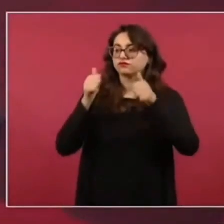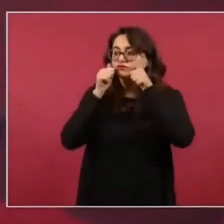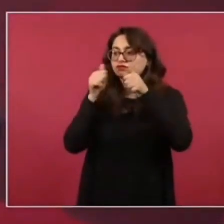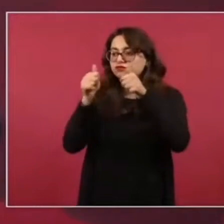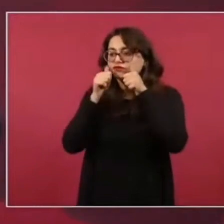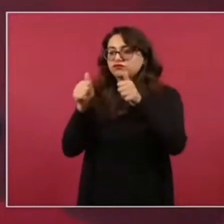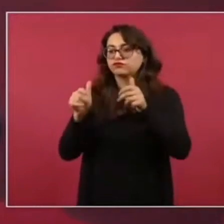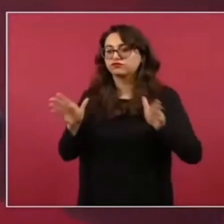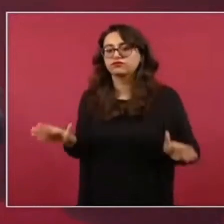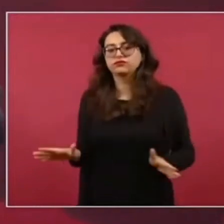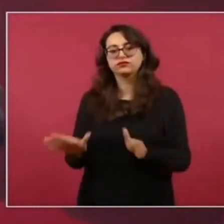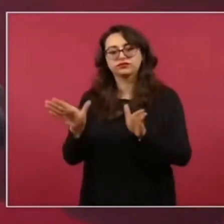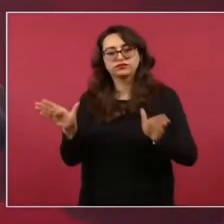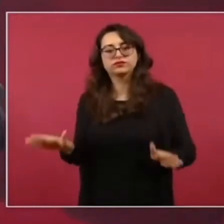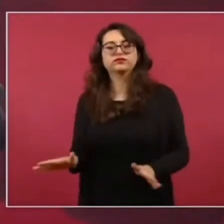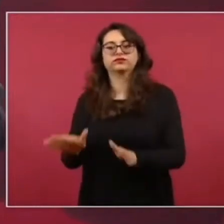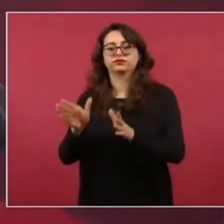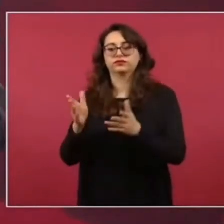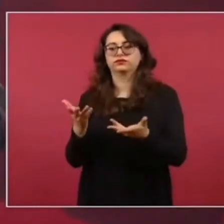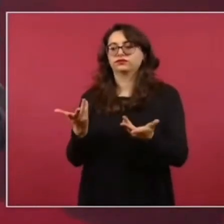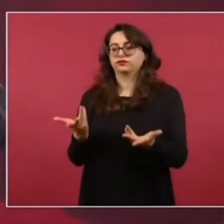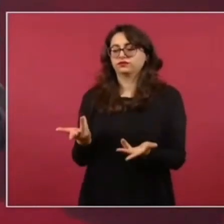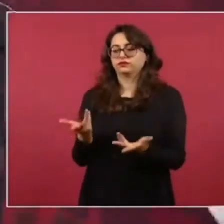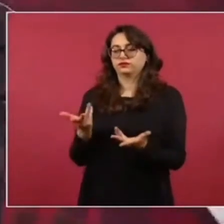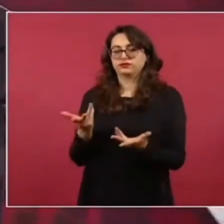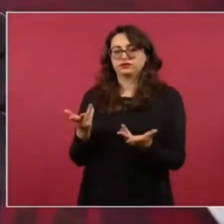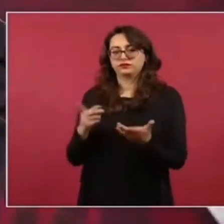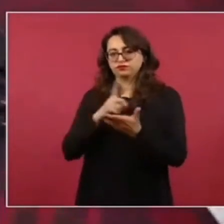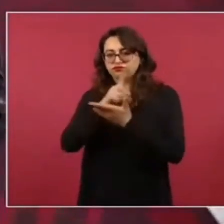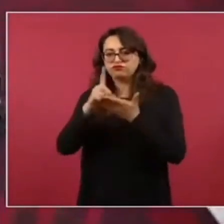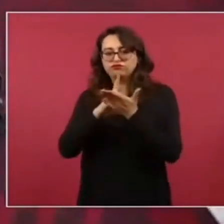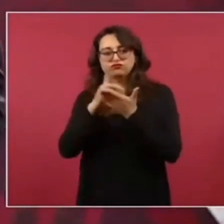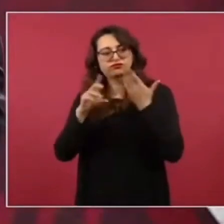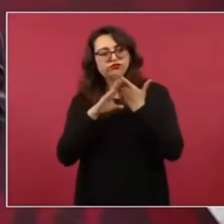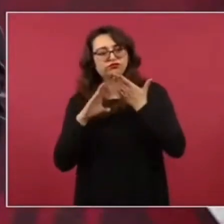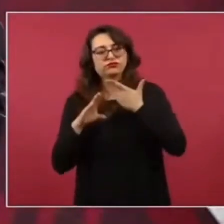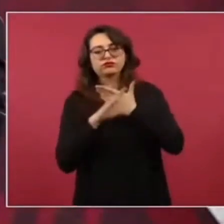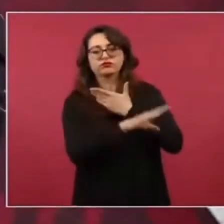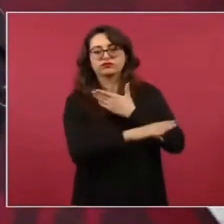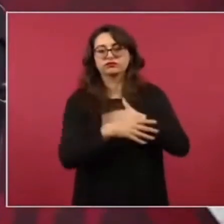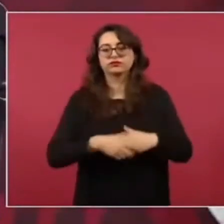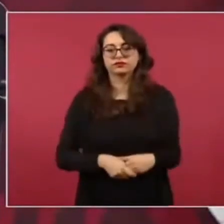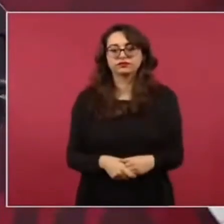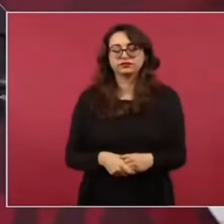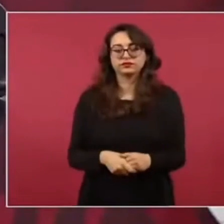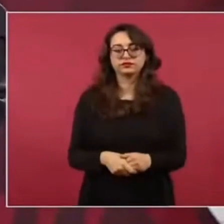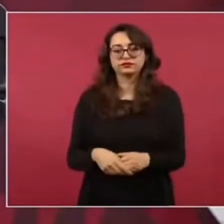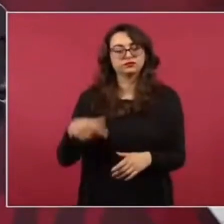dejar de recordar de que hasta un rector de la UNAM